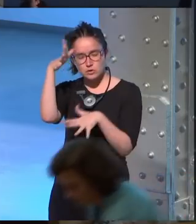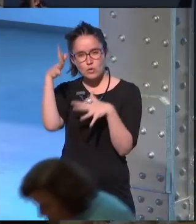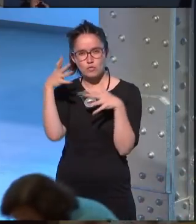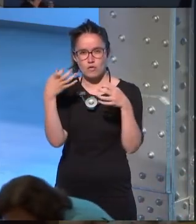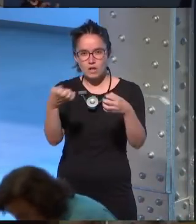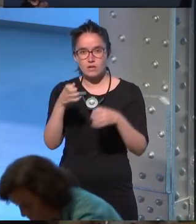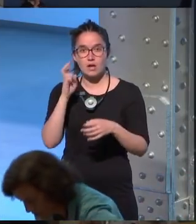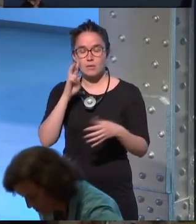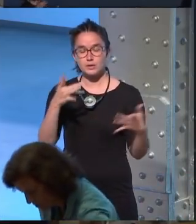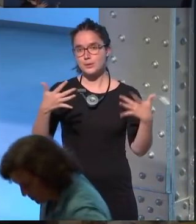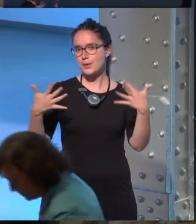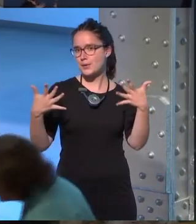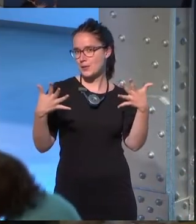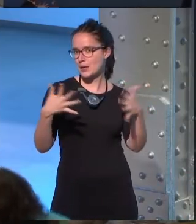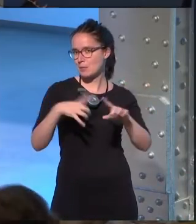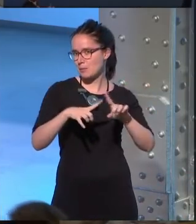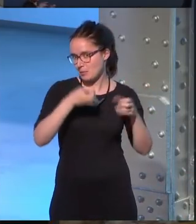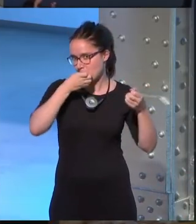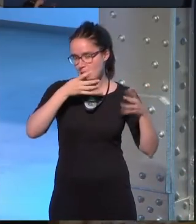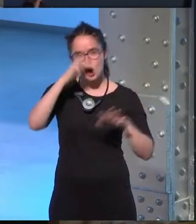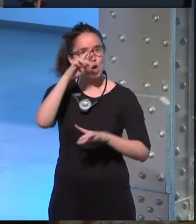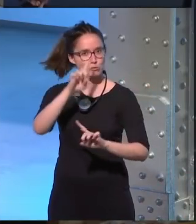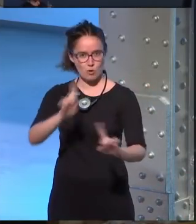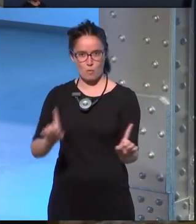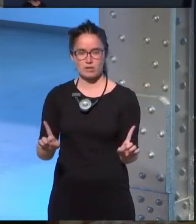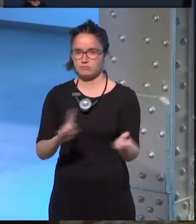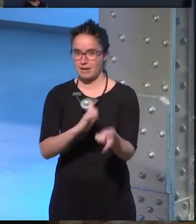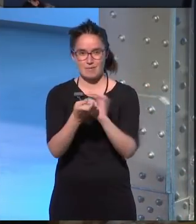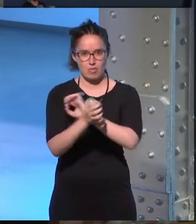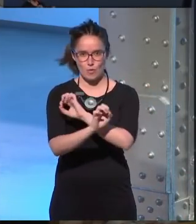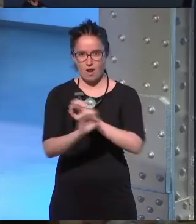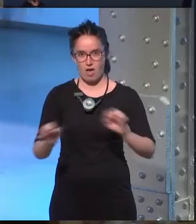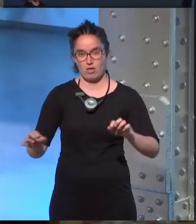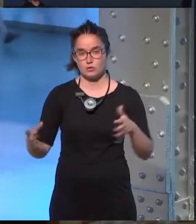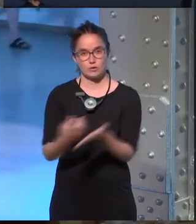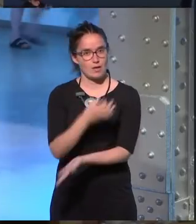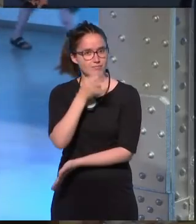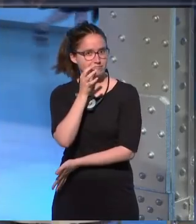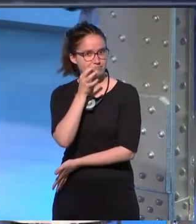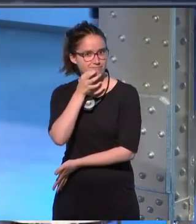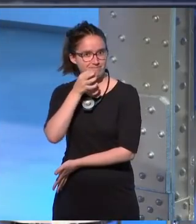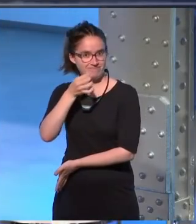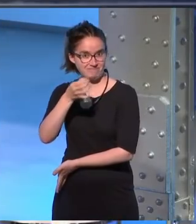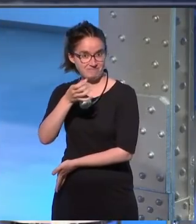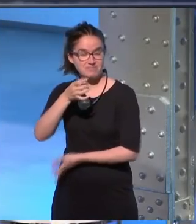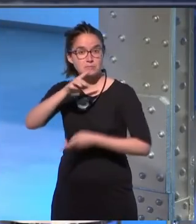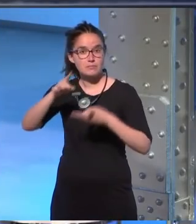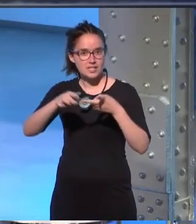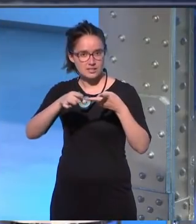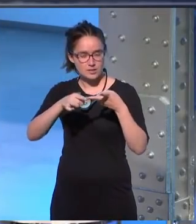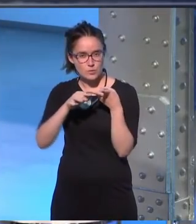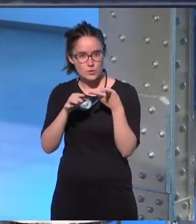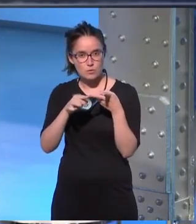que tenemos el aire acondicionado a una buena temperatura. No os preocupéis que no va a cambiar en toda la charla. Y en segundo lugar,